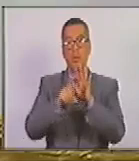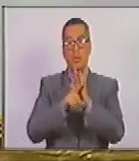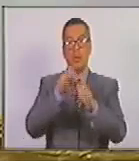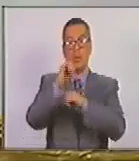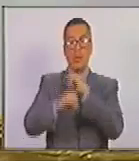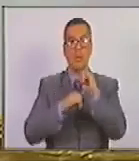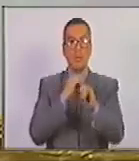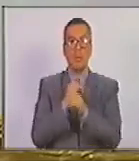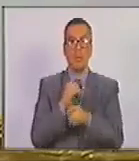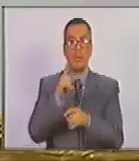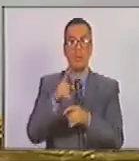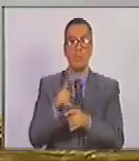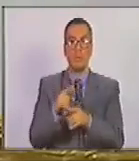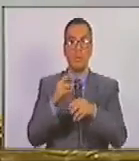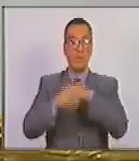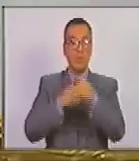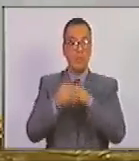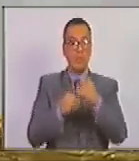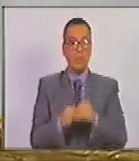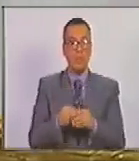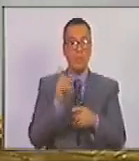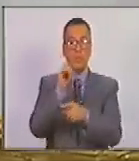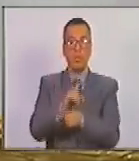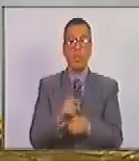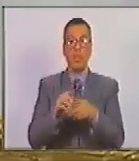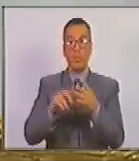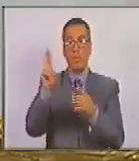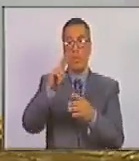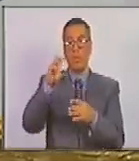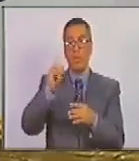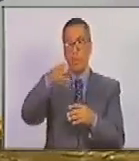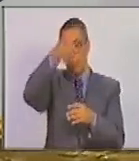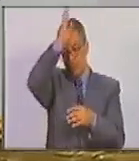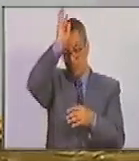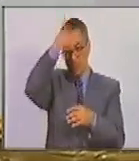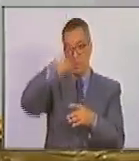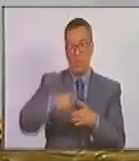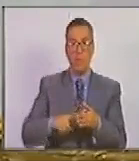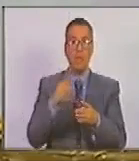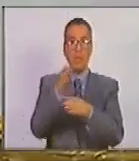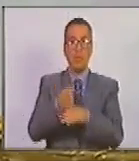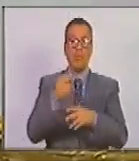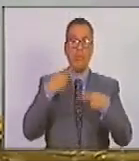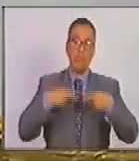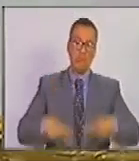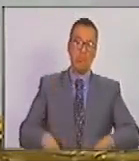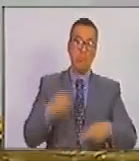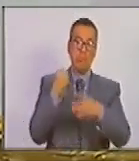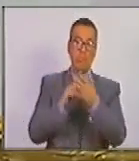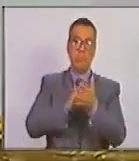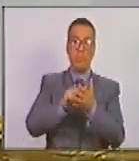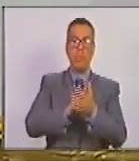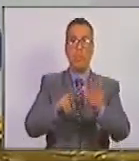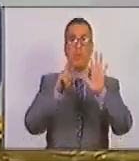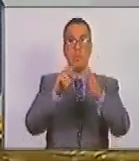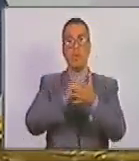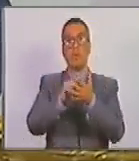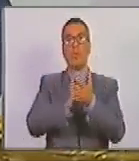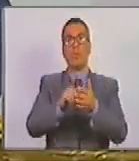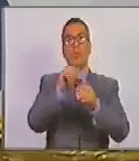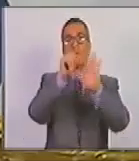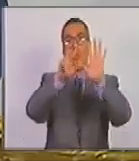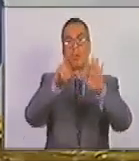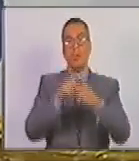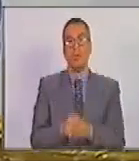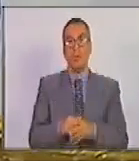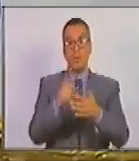internacional se ha violentado el estatuto de roma crimen de lesa humanidad el artículo 7 crimen de agresión en el artículo